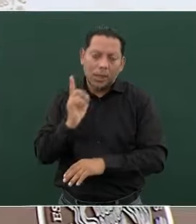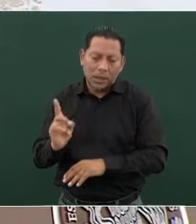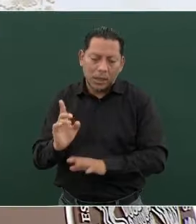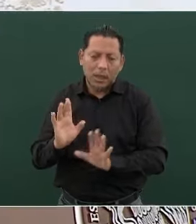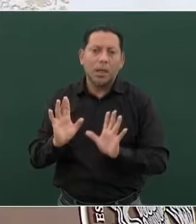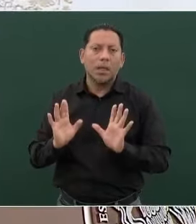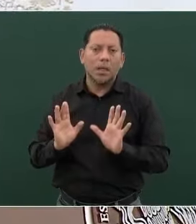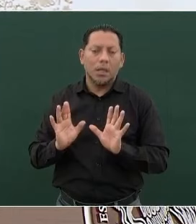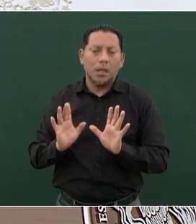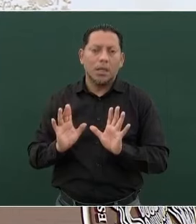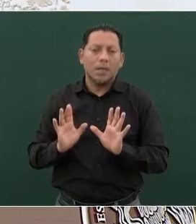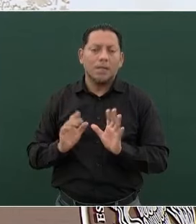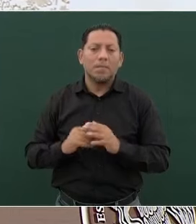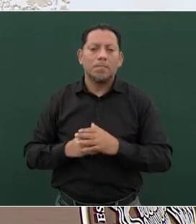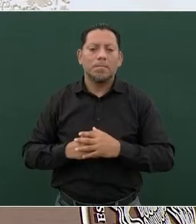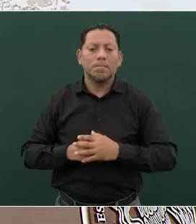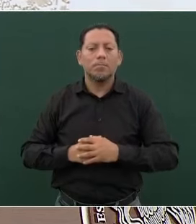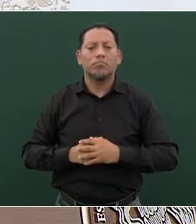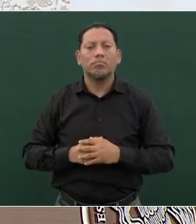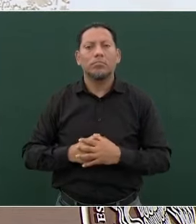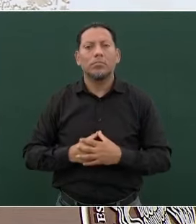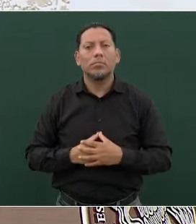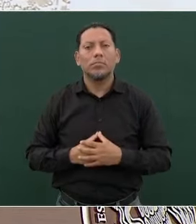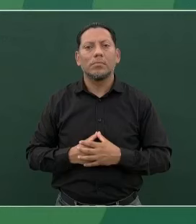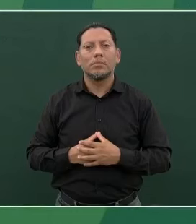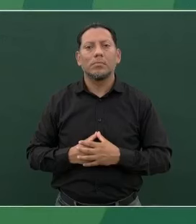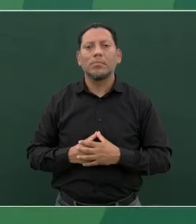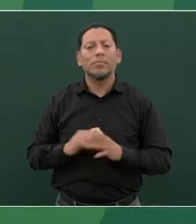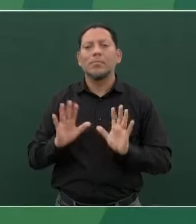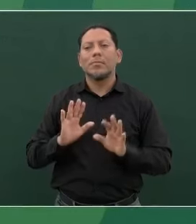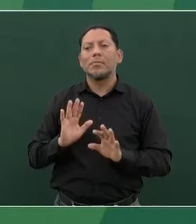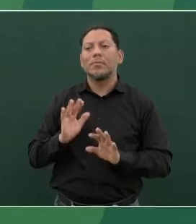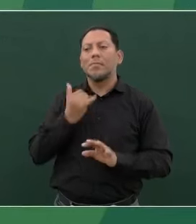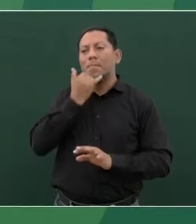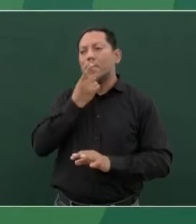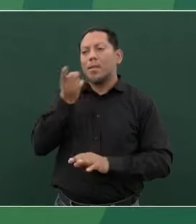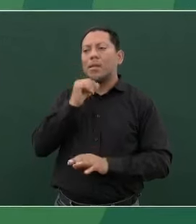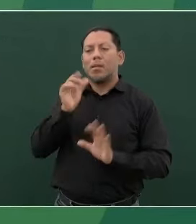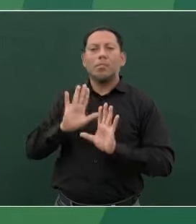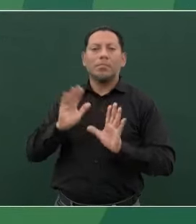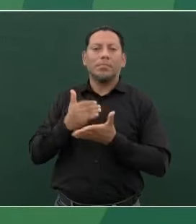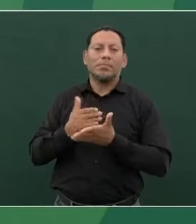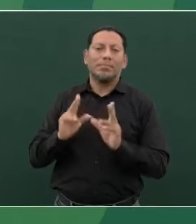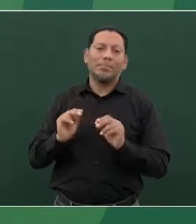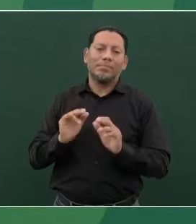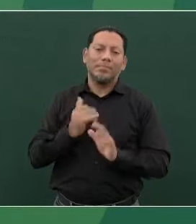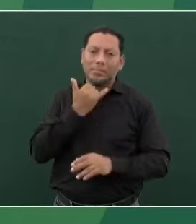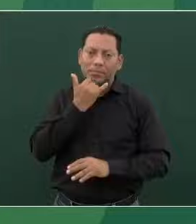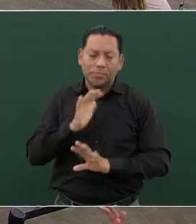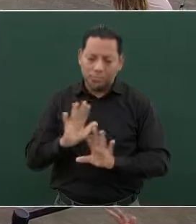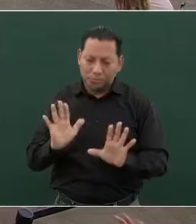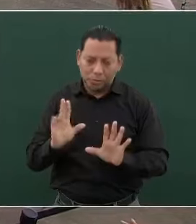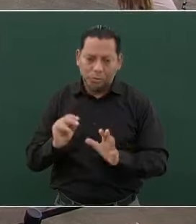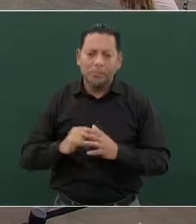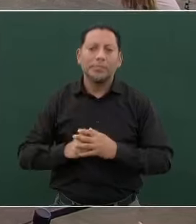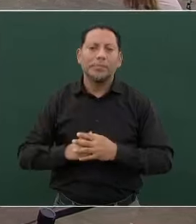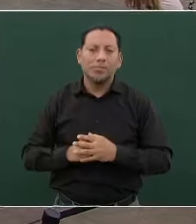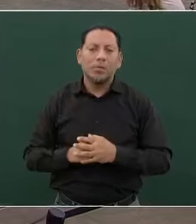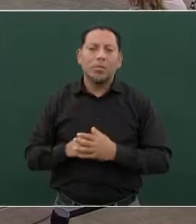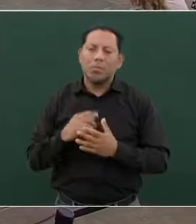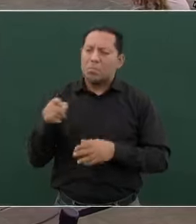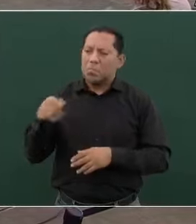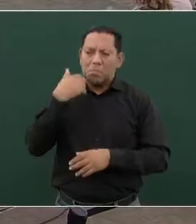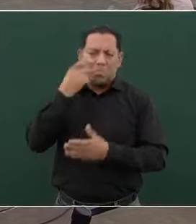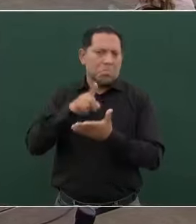no, ni lo voy a decir, no, pero son